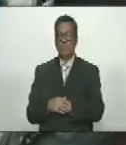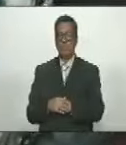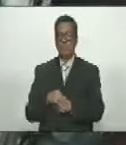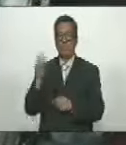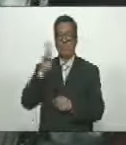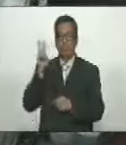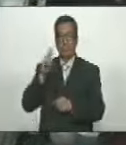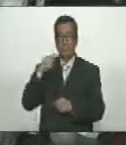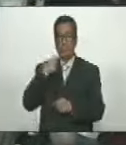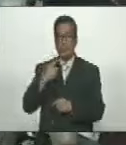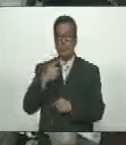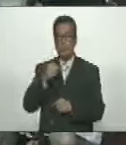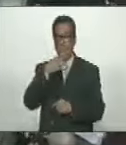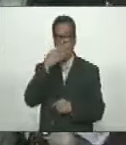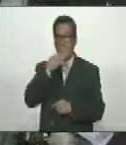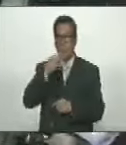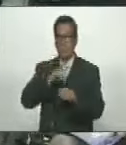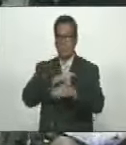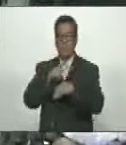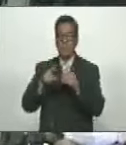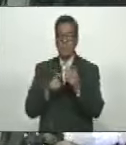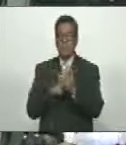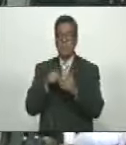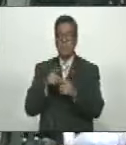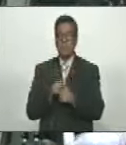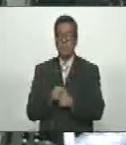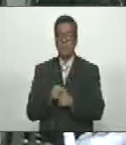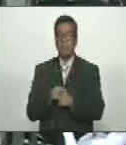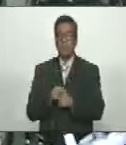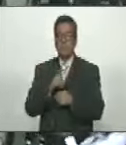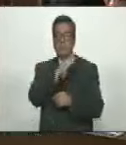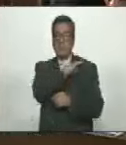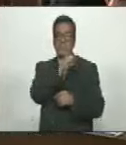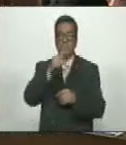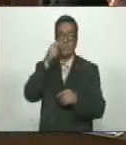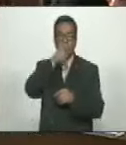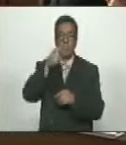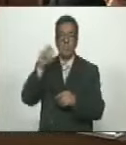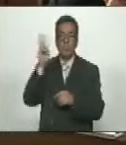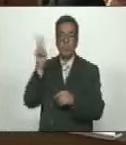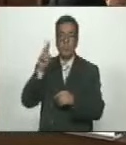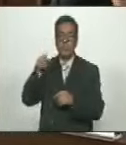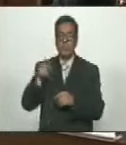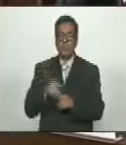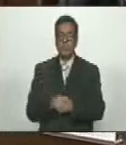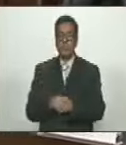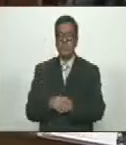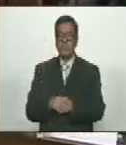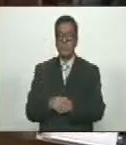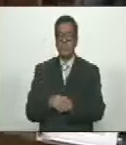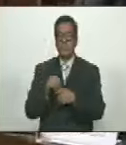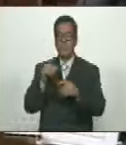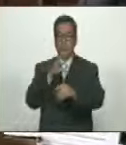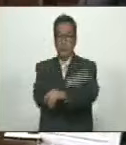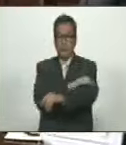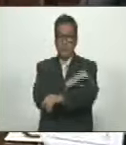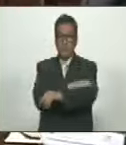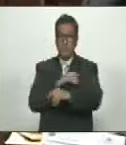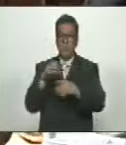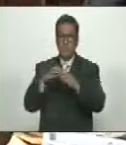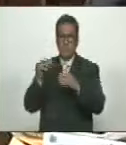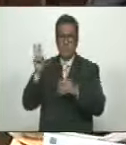bendiciones de dios para todos buenas tardes plenaria directiva pueblo de venezuela desde la oposición